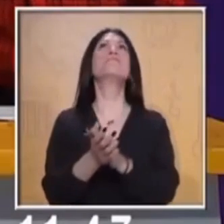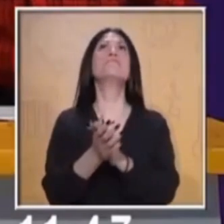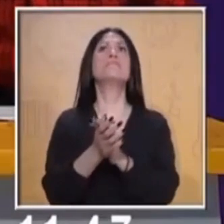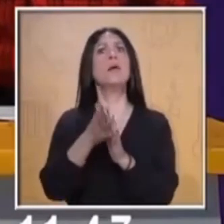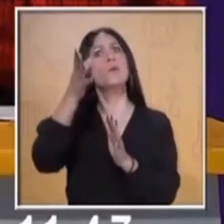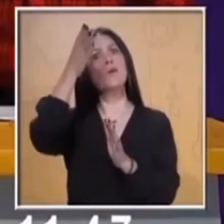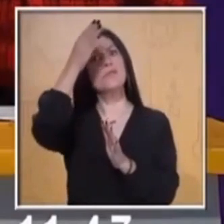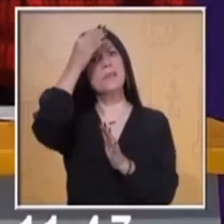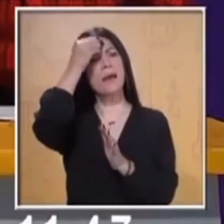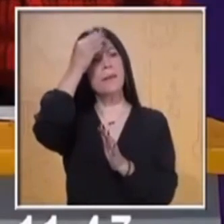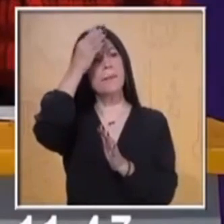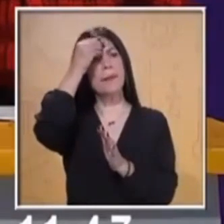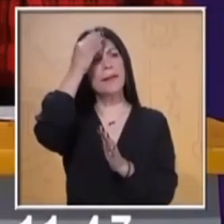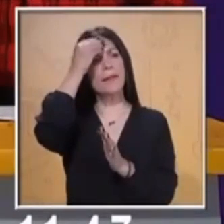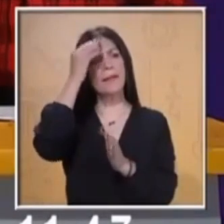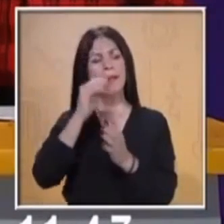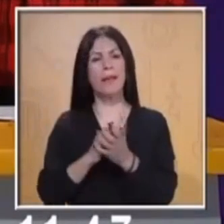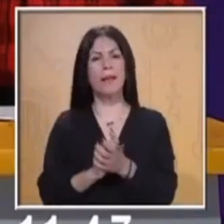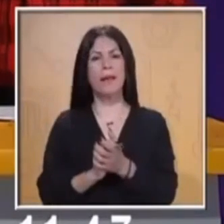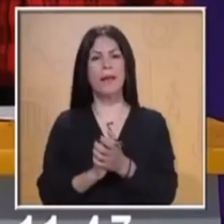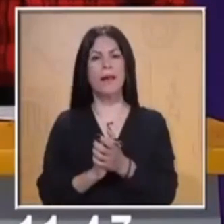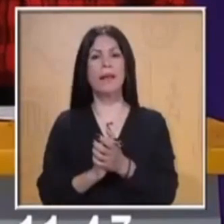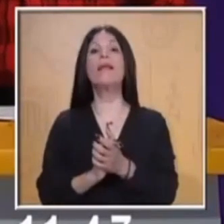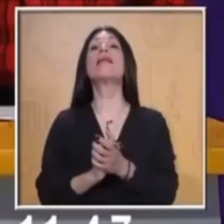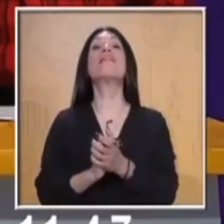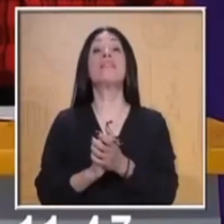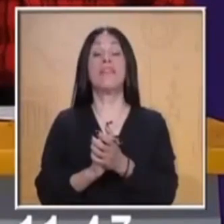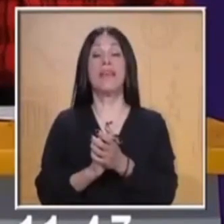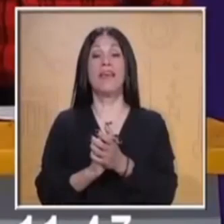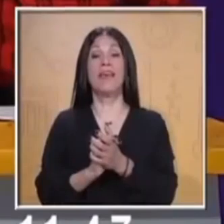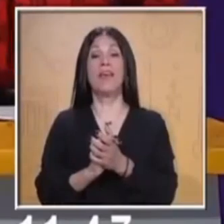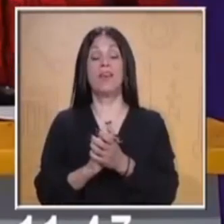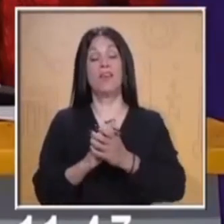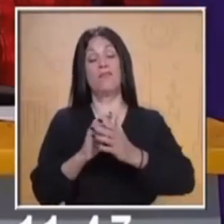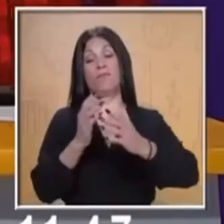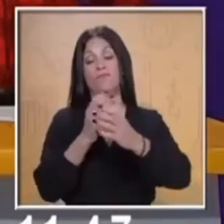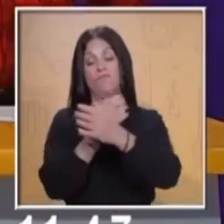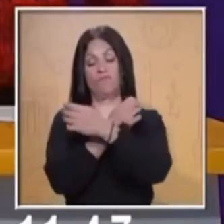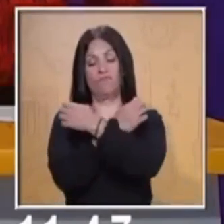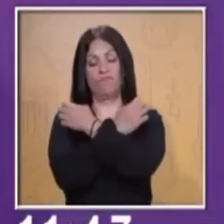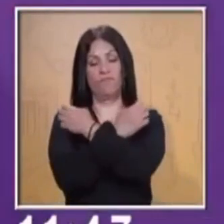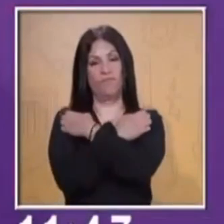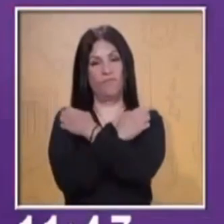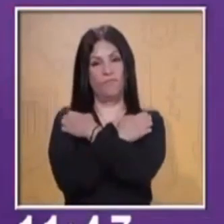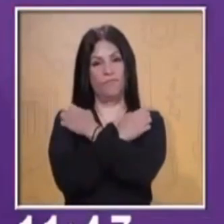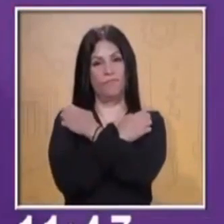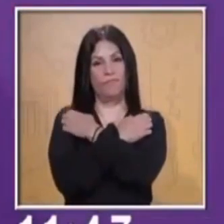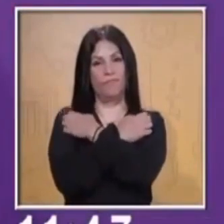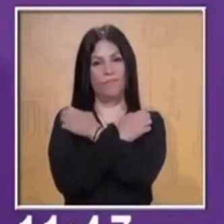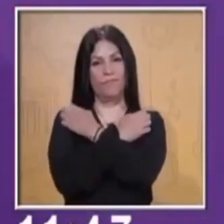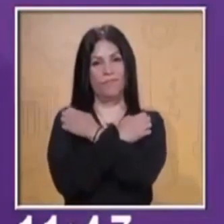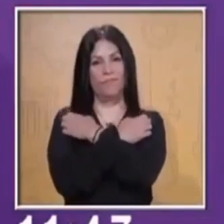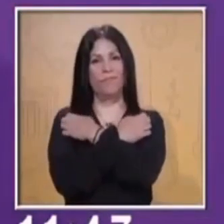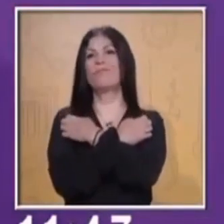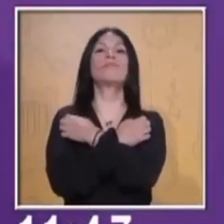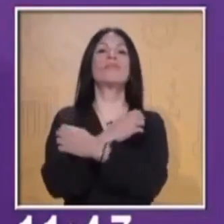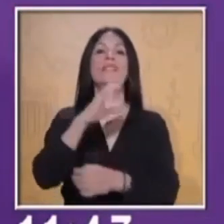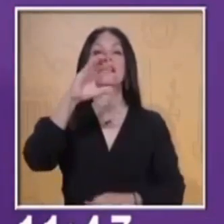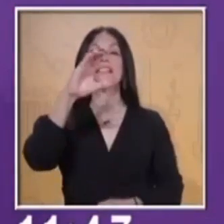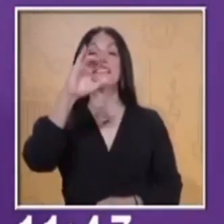importante que es la de formación cívica y ética. Muy bien, aprender a vivir